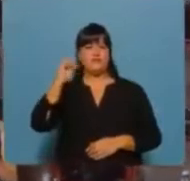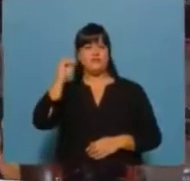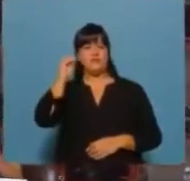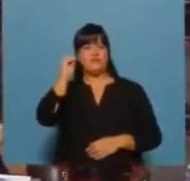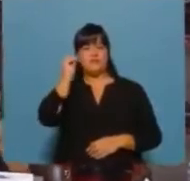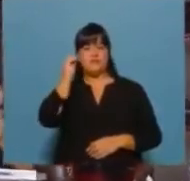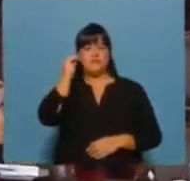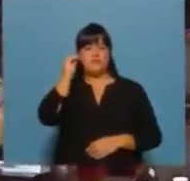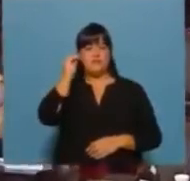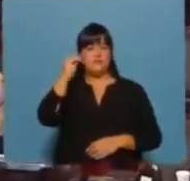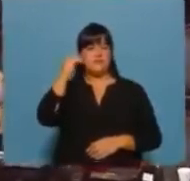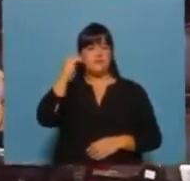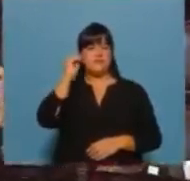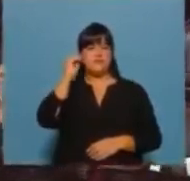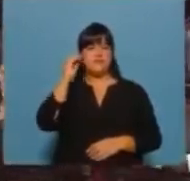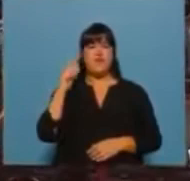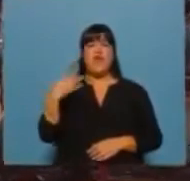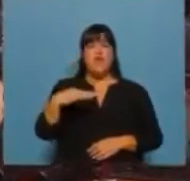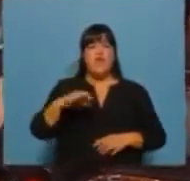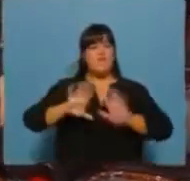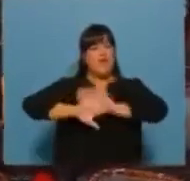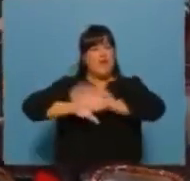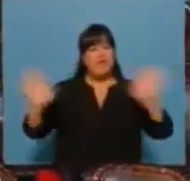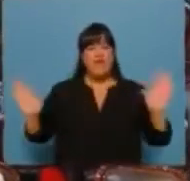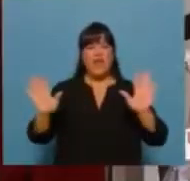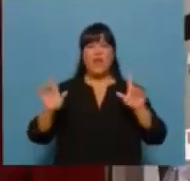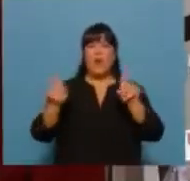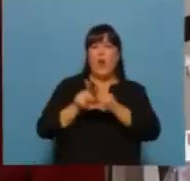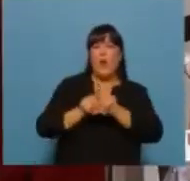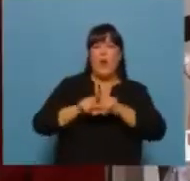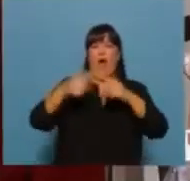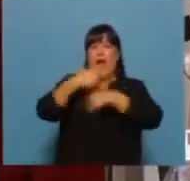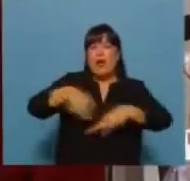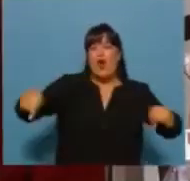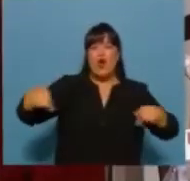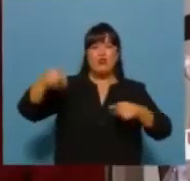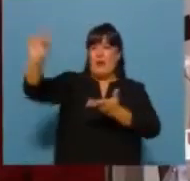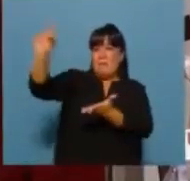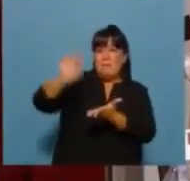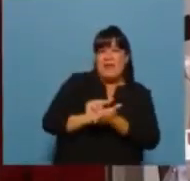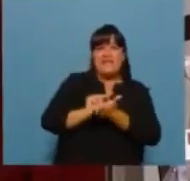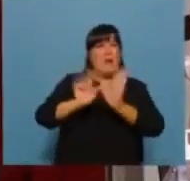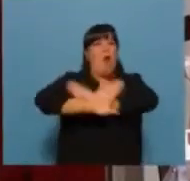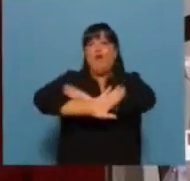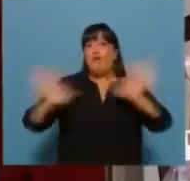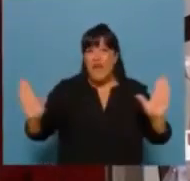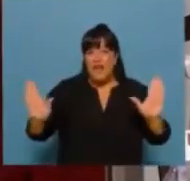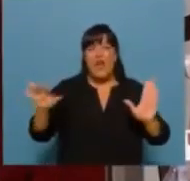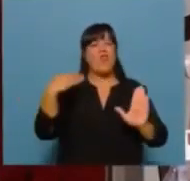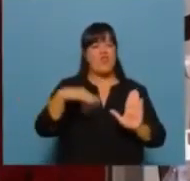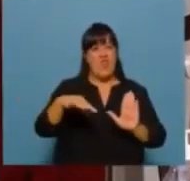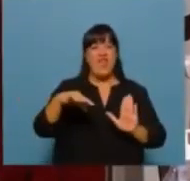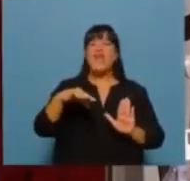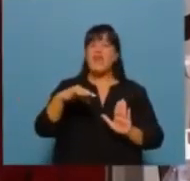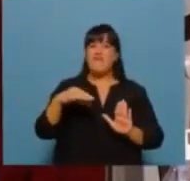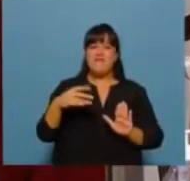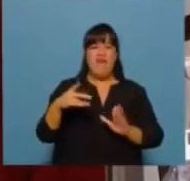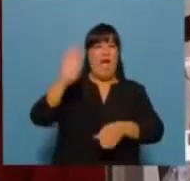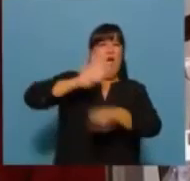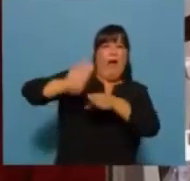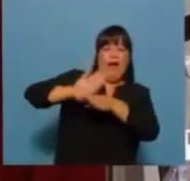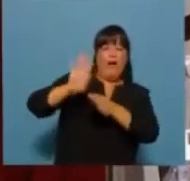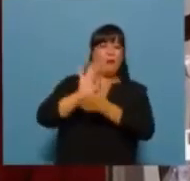Para que pongamos fin a las aventuras de hipotecar al país, es necesario que endeudarse no sea